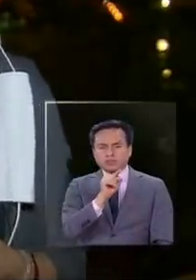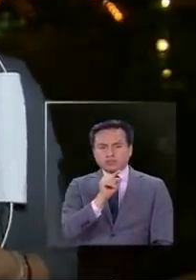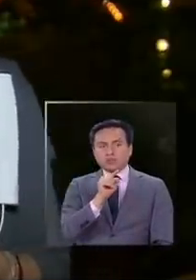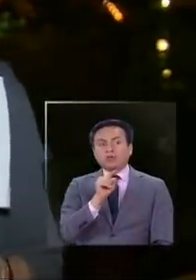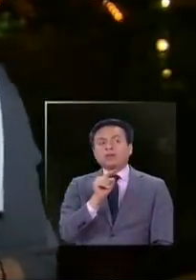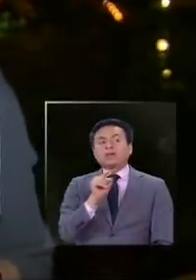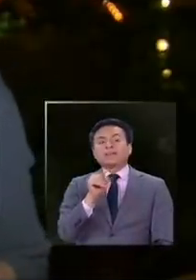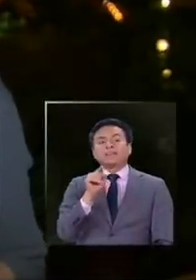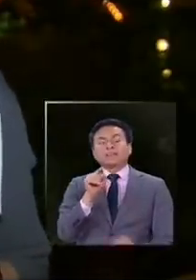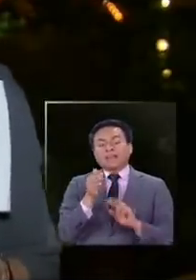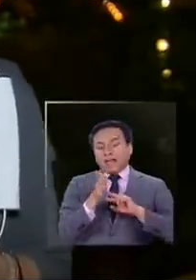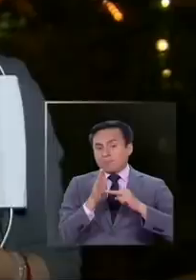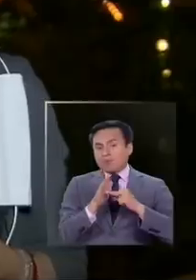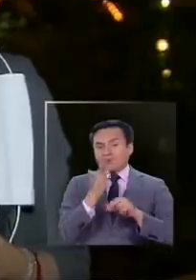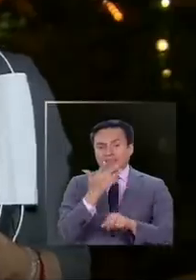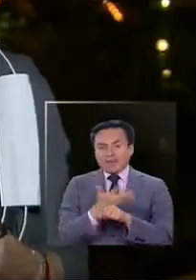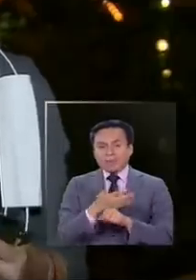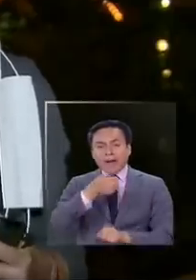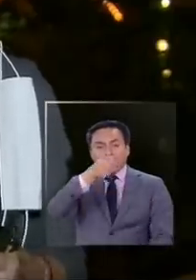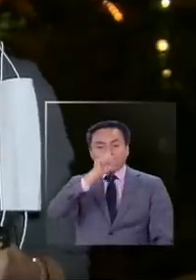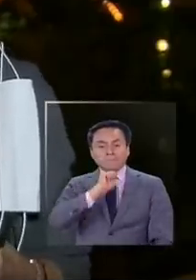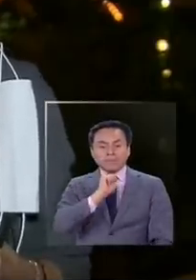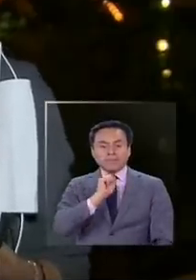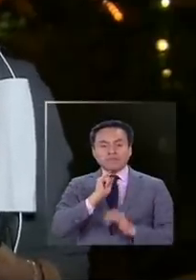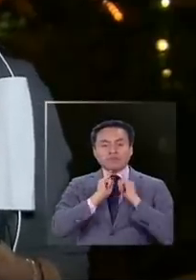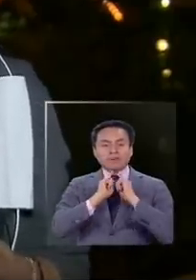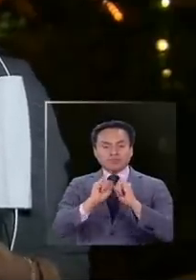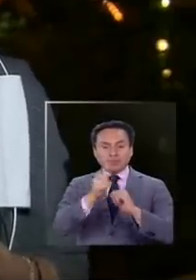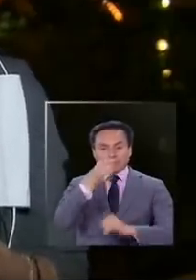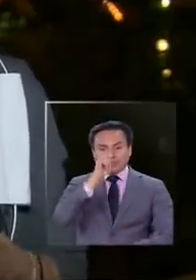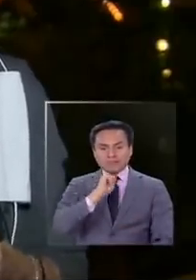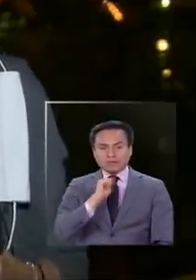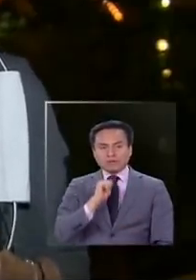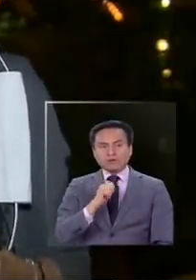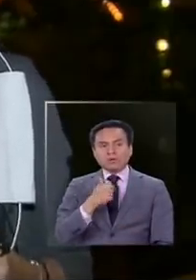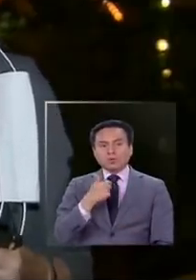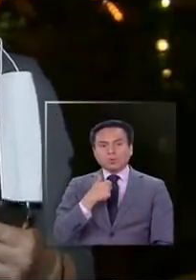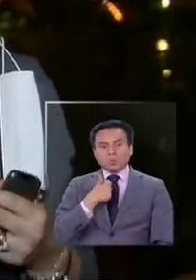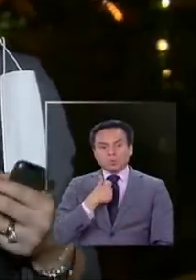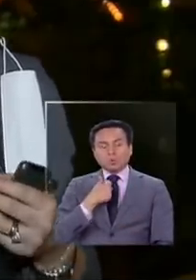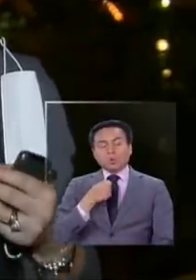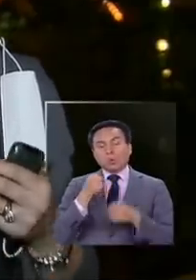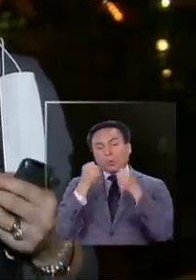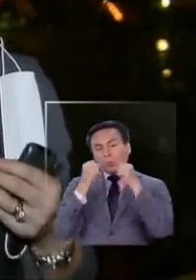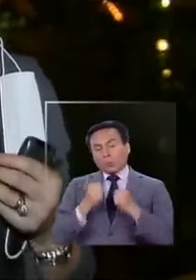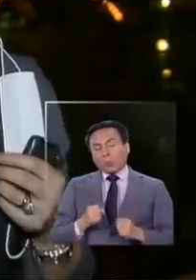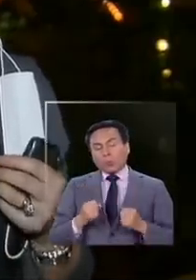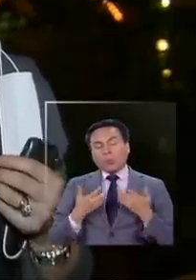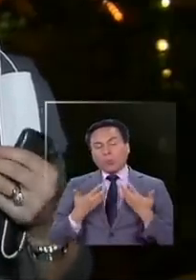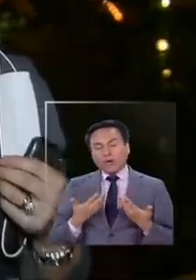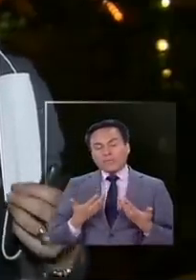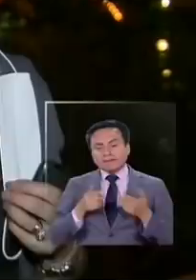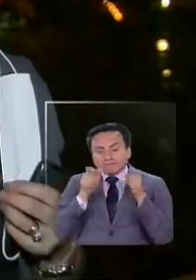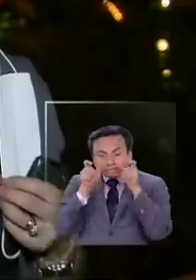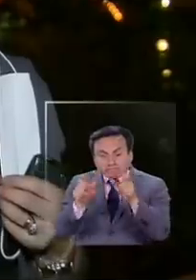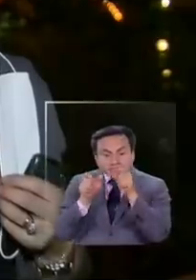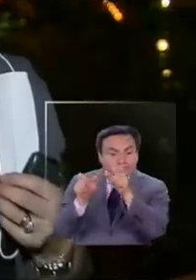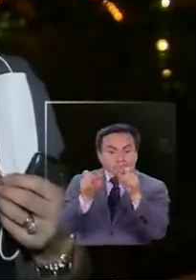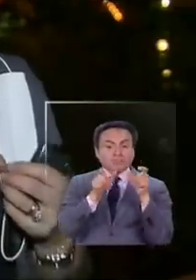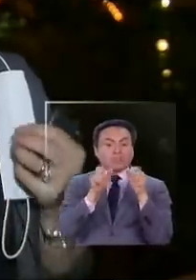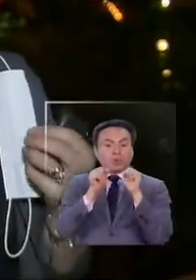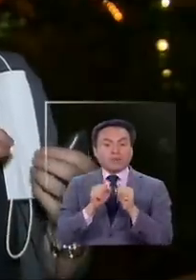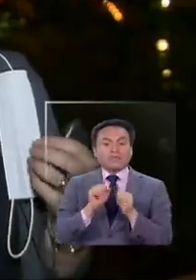También hay problemas de privacidad de los datos. Y uno puede hacer un seguimiento